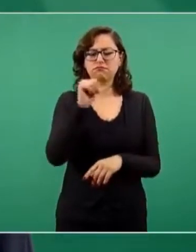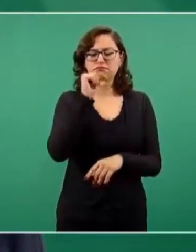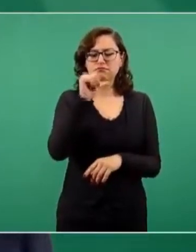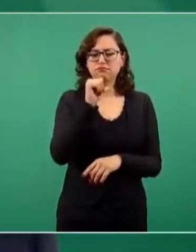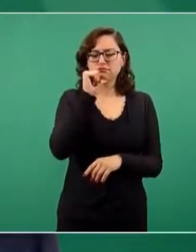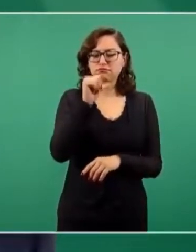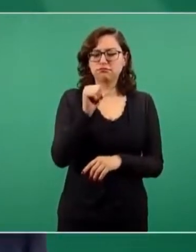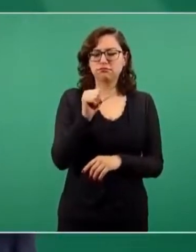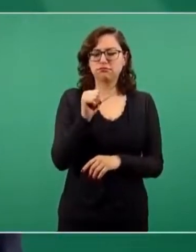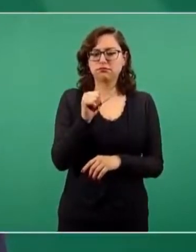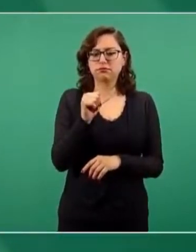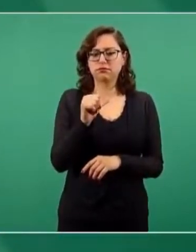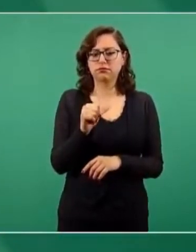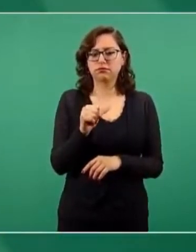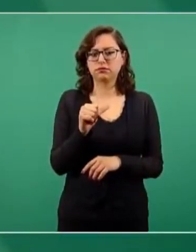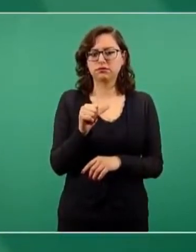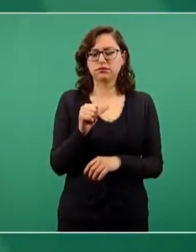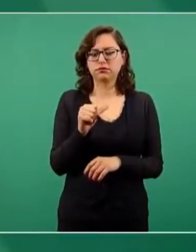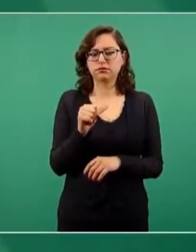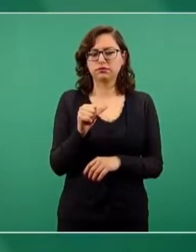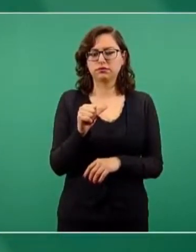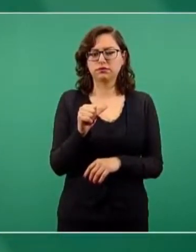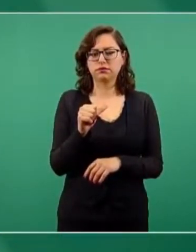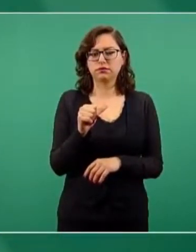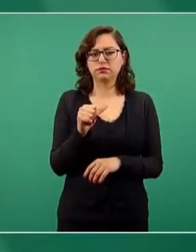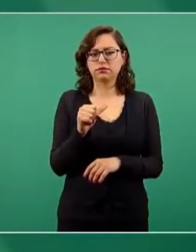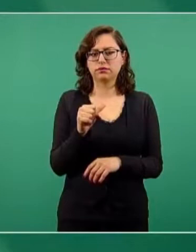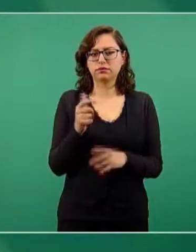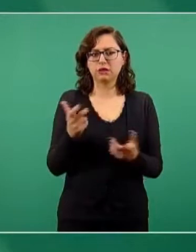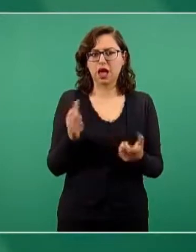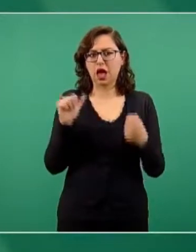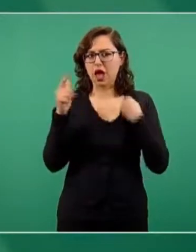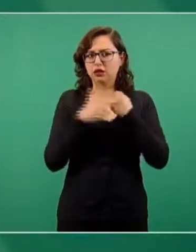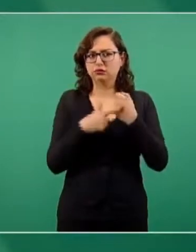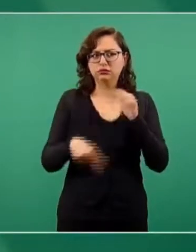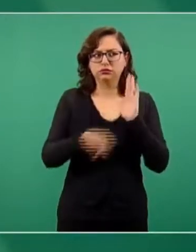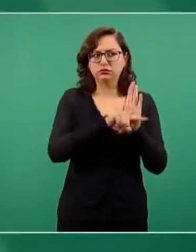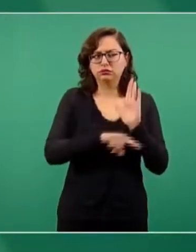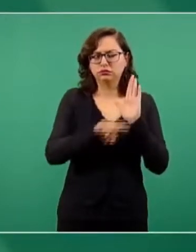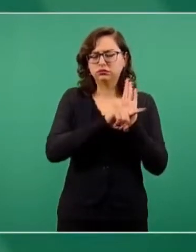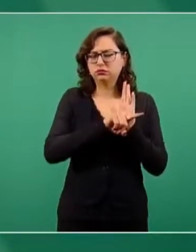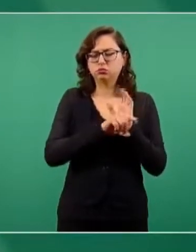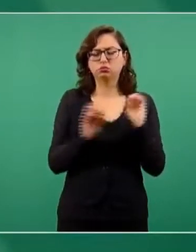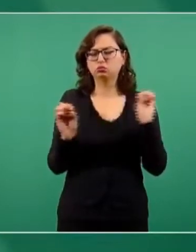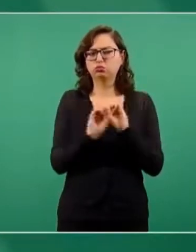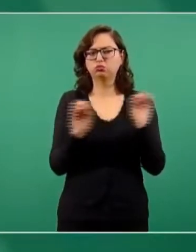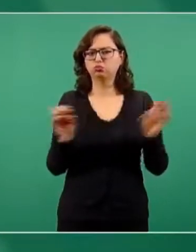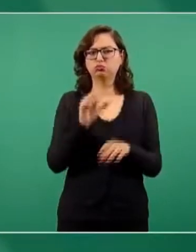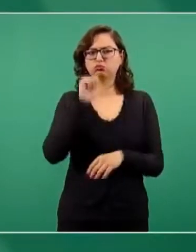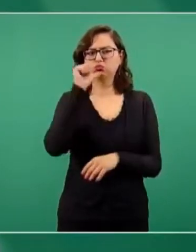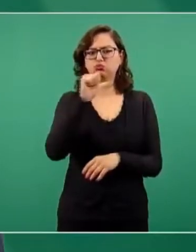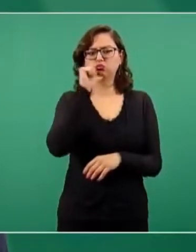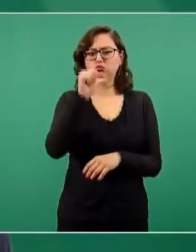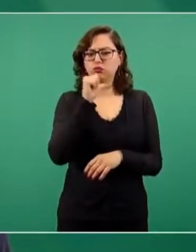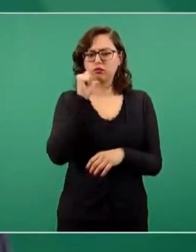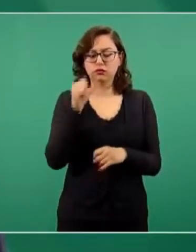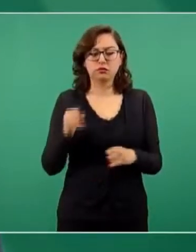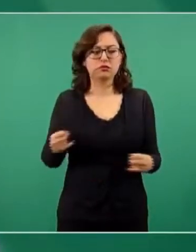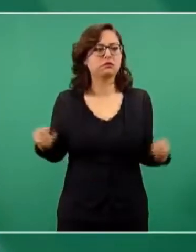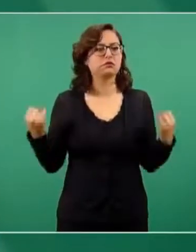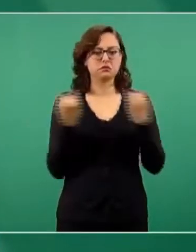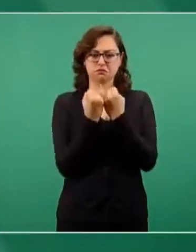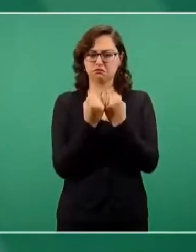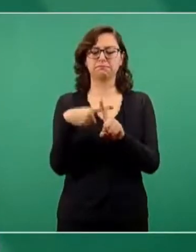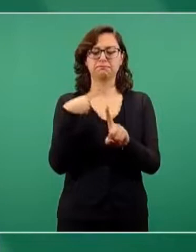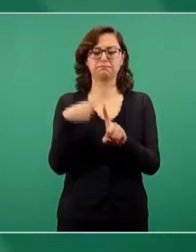es distinto para mal, es igual para bien.